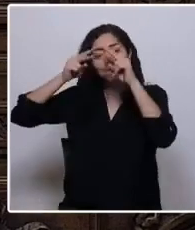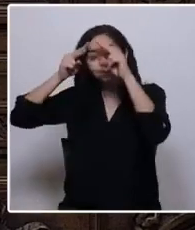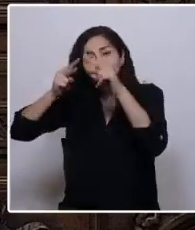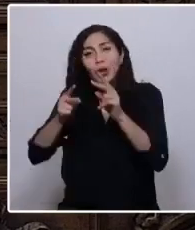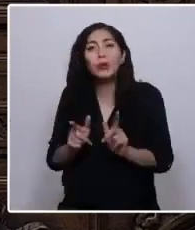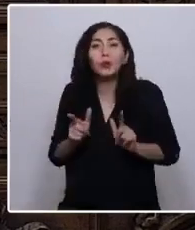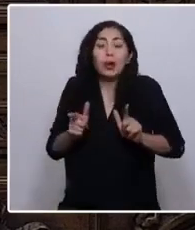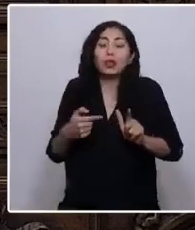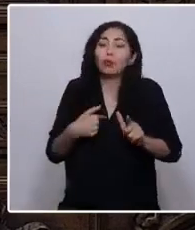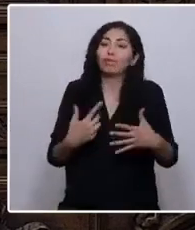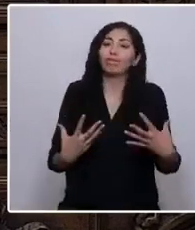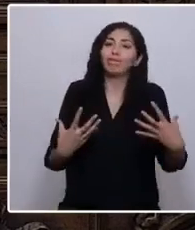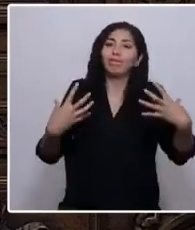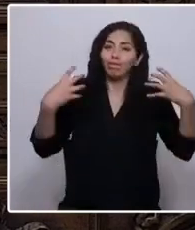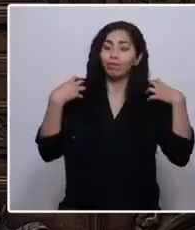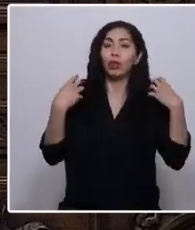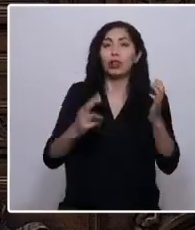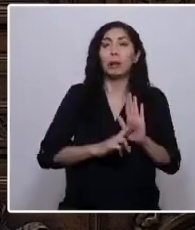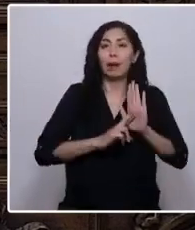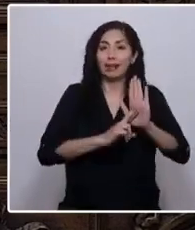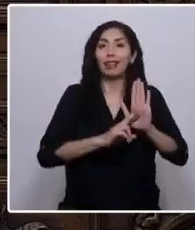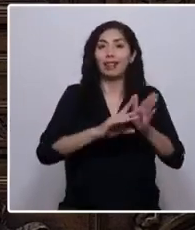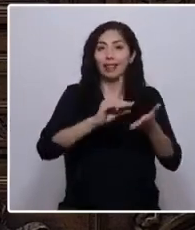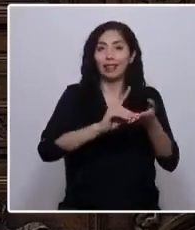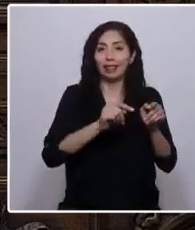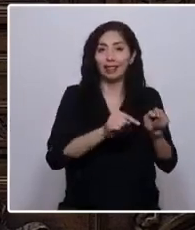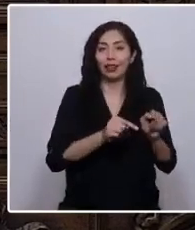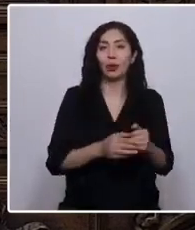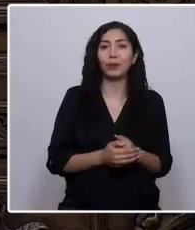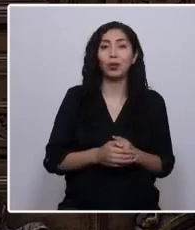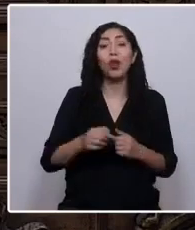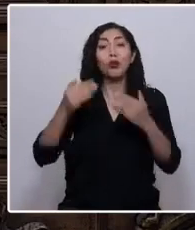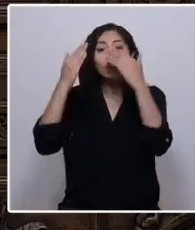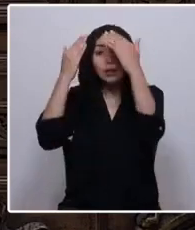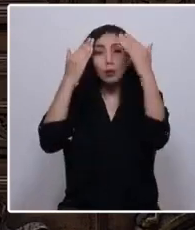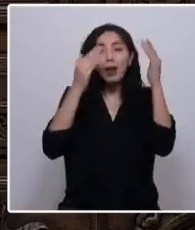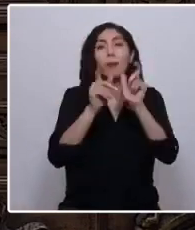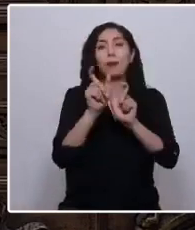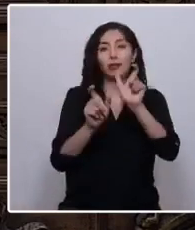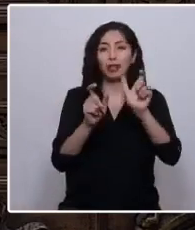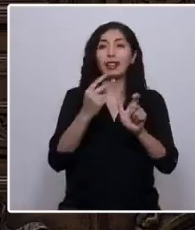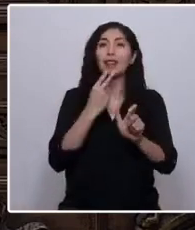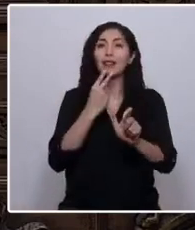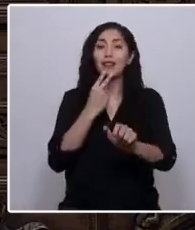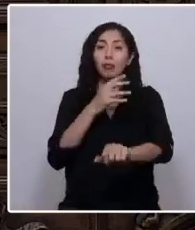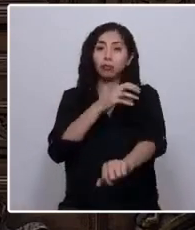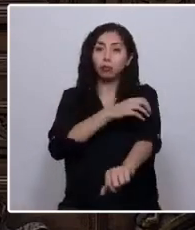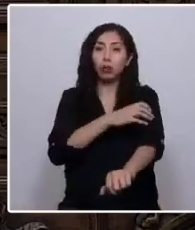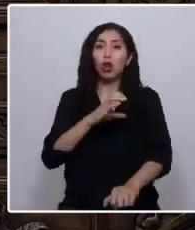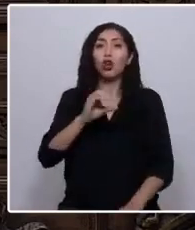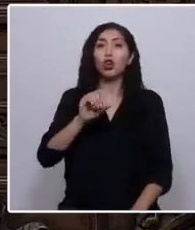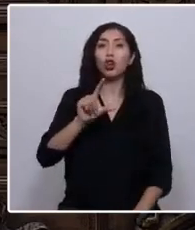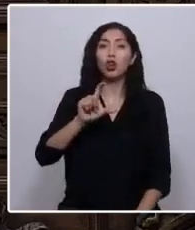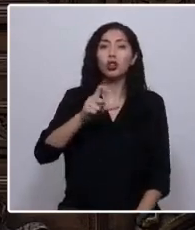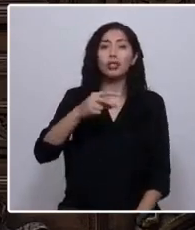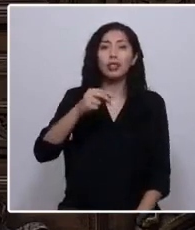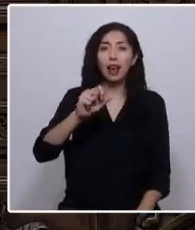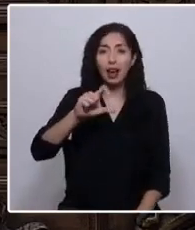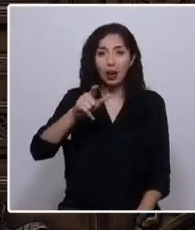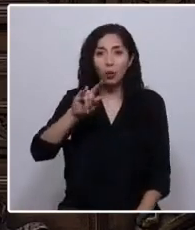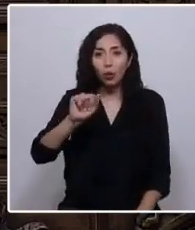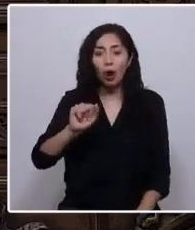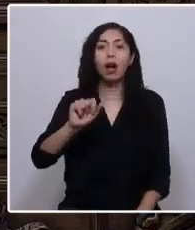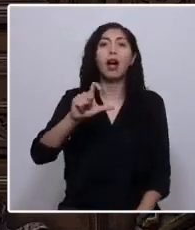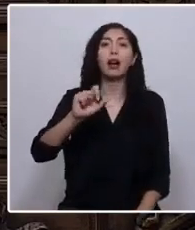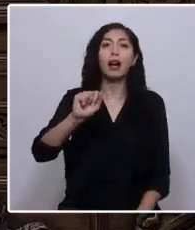responsabilidad de representar. Quiero saludar a las personas que viven en las provincias de Colchagua, de Cardenal Caro, de Cachapual,